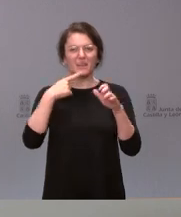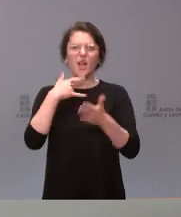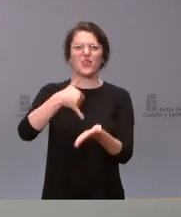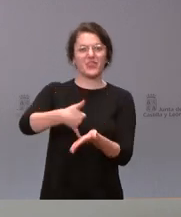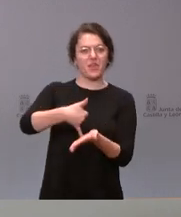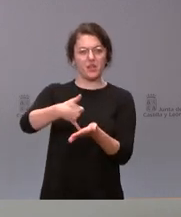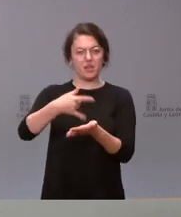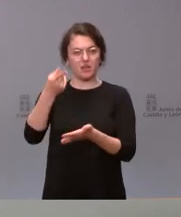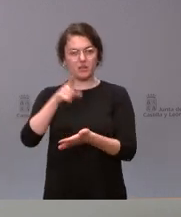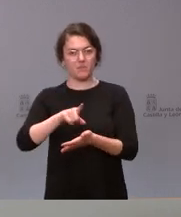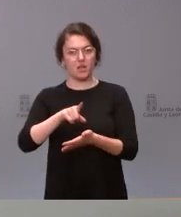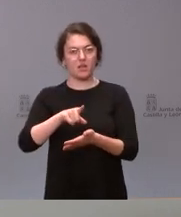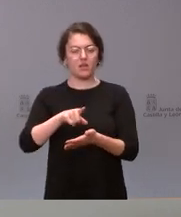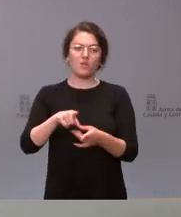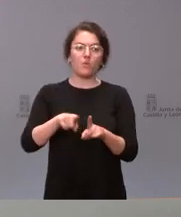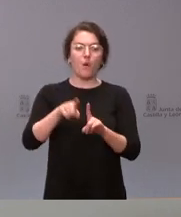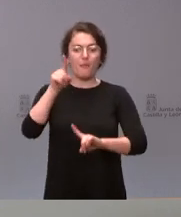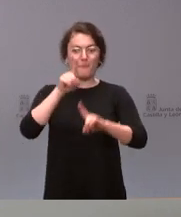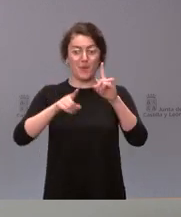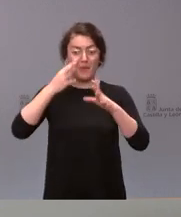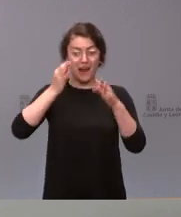incapacidad para abordar los problemas reales de la gente.